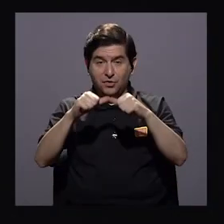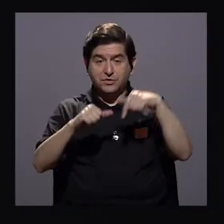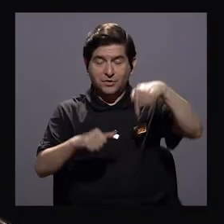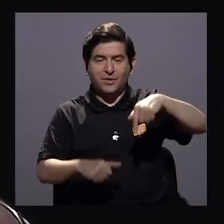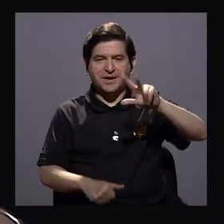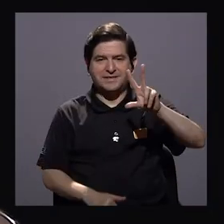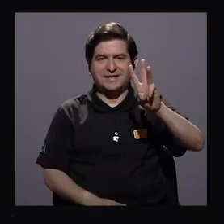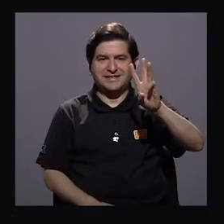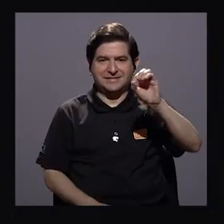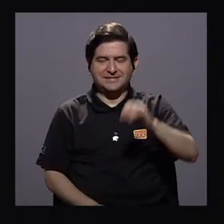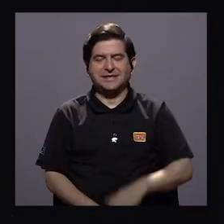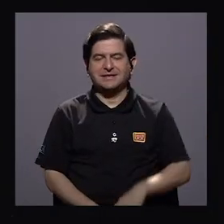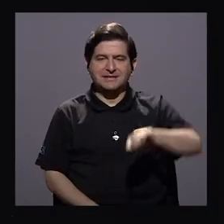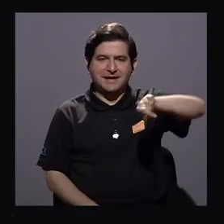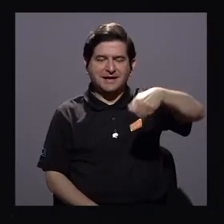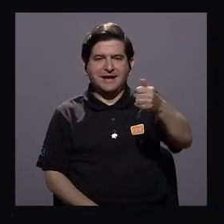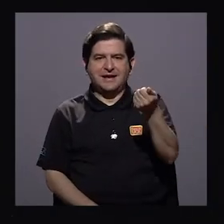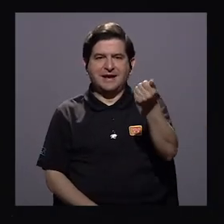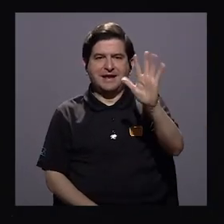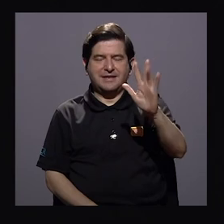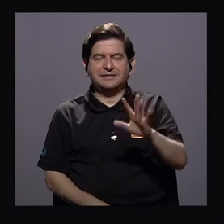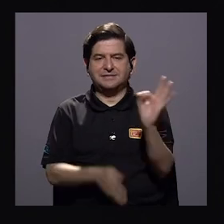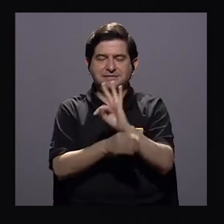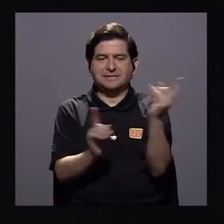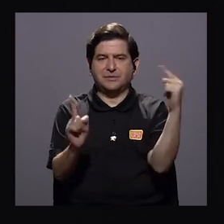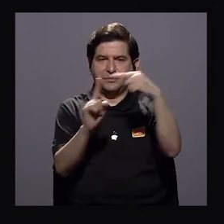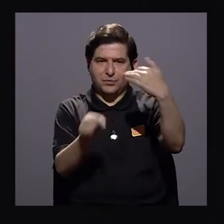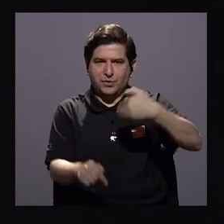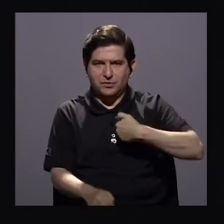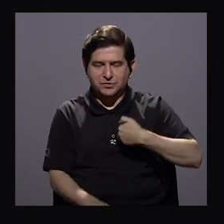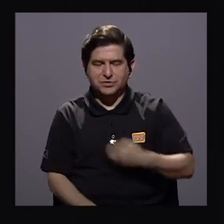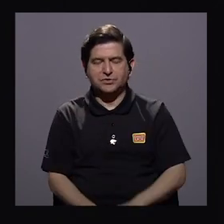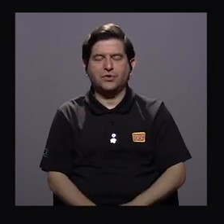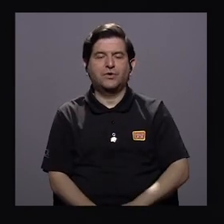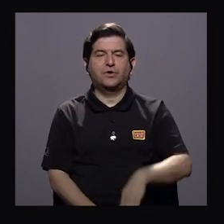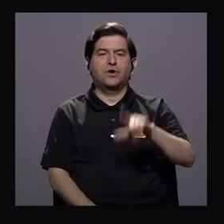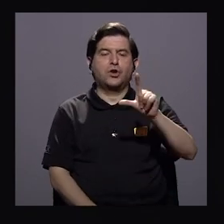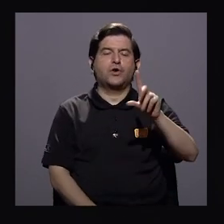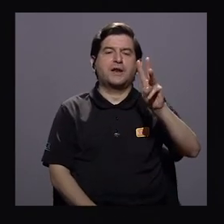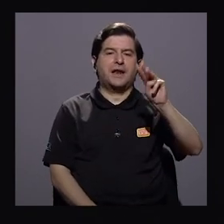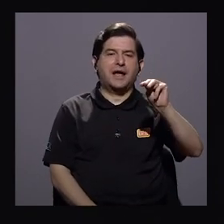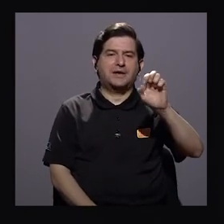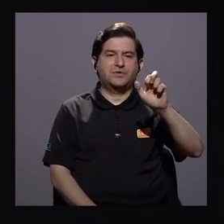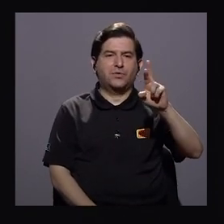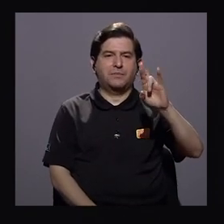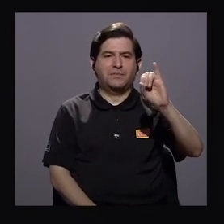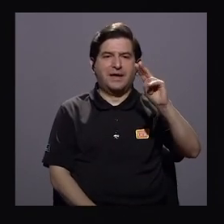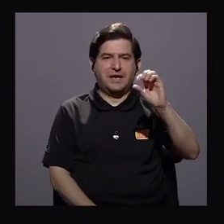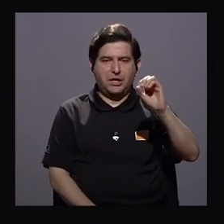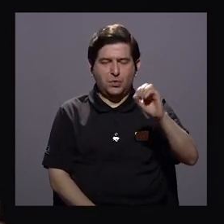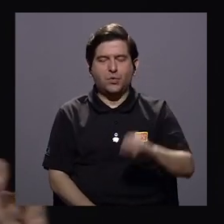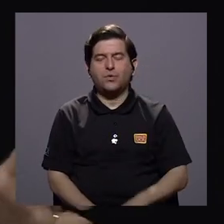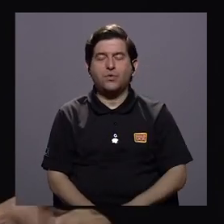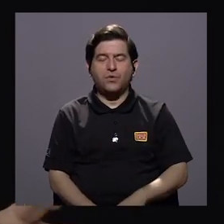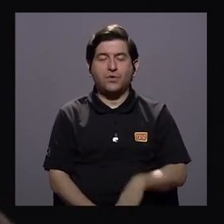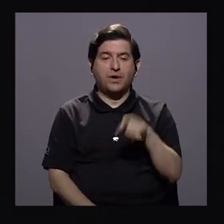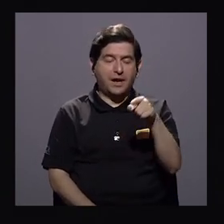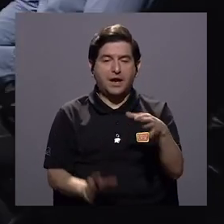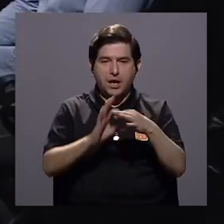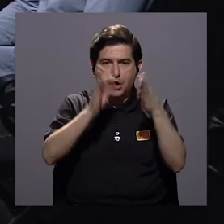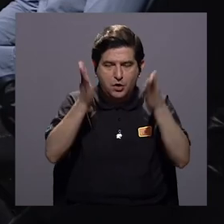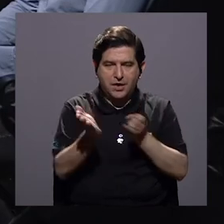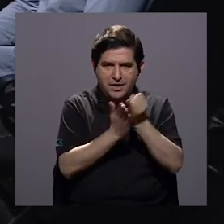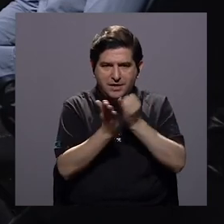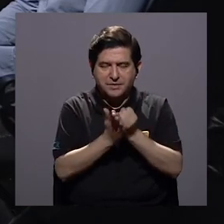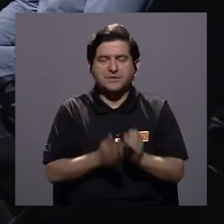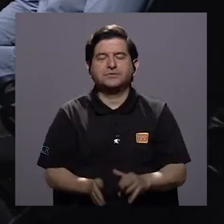Regresamos, estamos en 360 acá en el Canal 15 donde hacemos Televisión con Sentido estoy con don Leonardo Merino Trejos coordinador, investigador